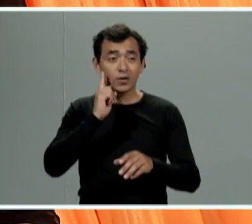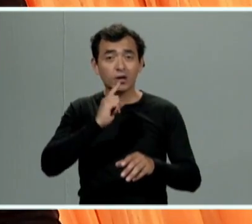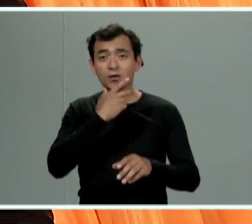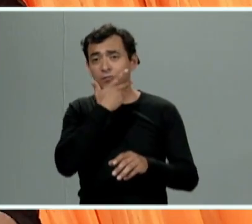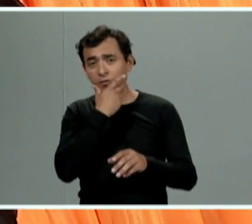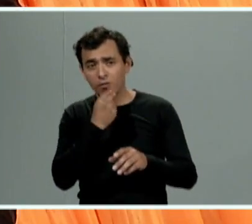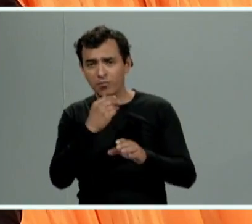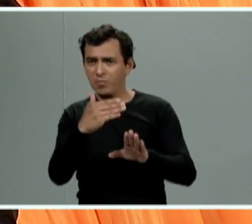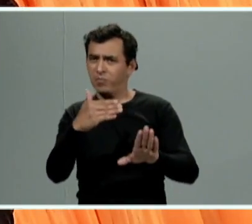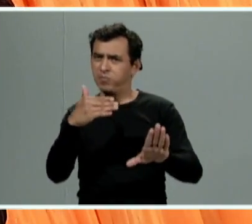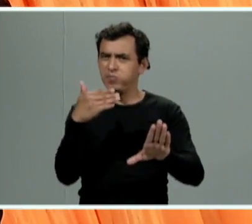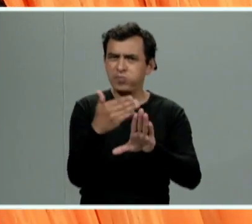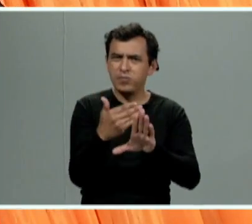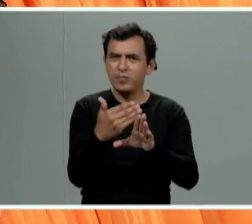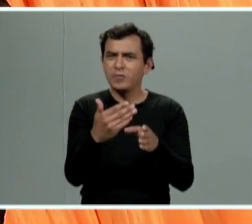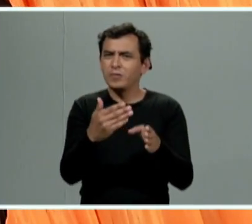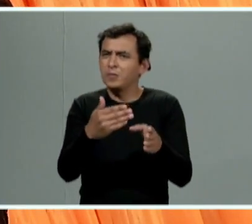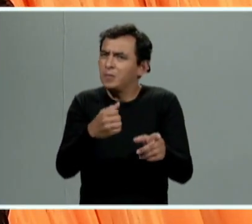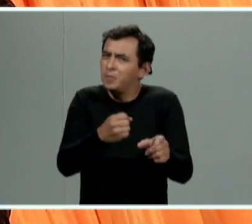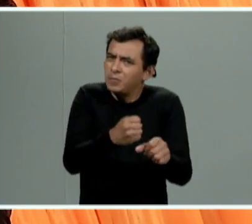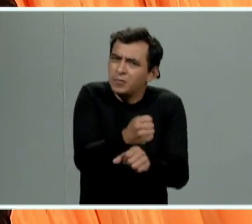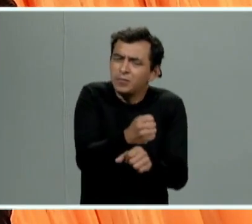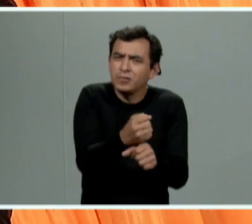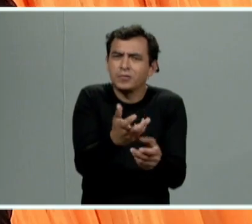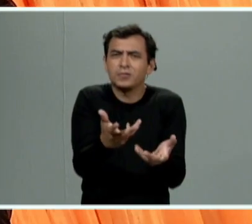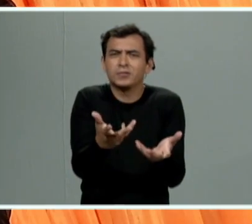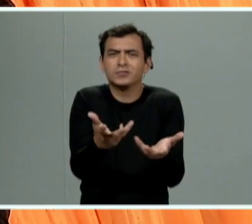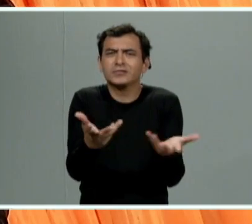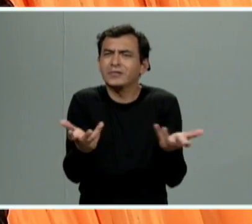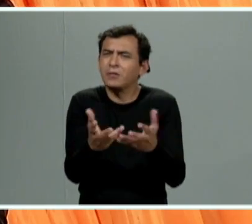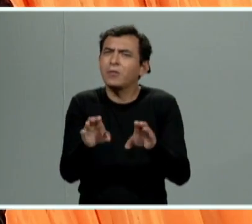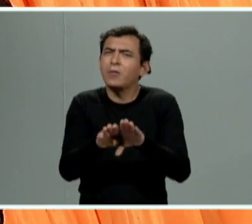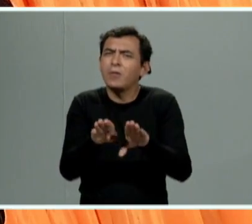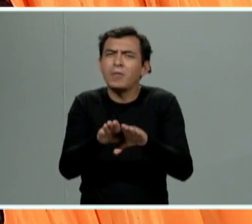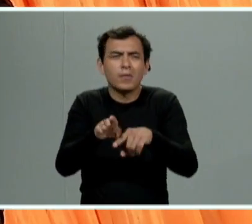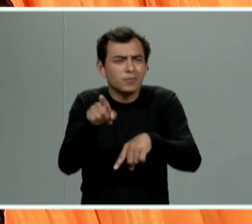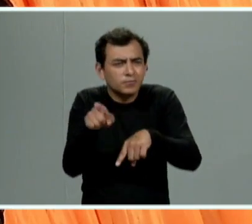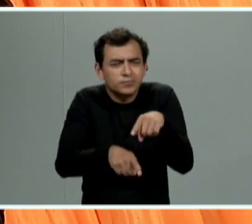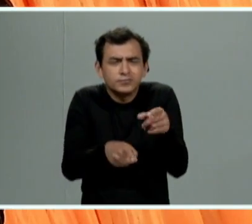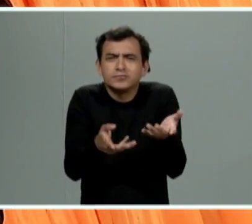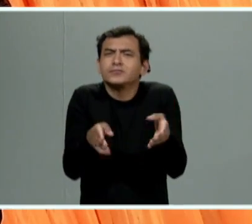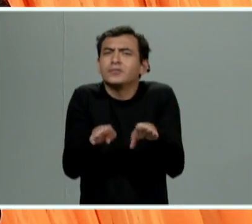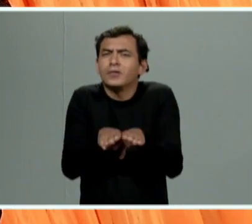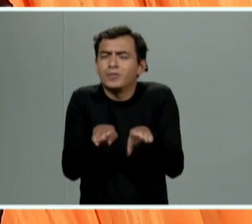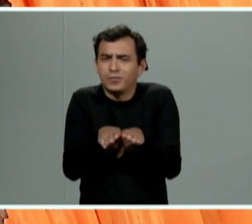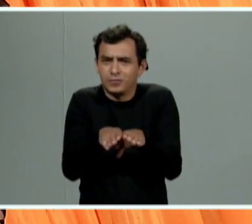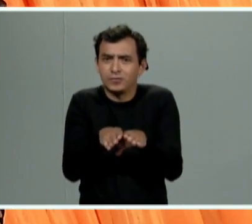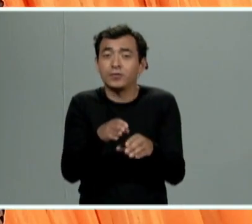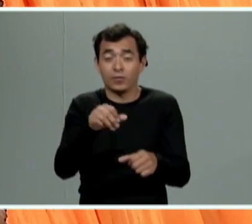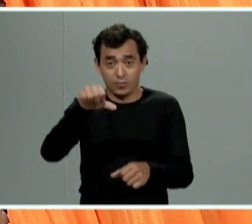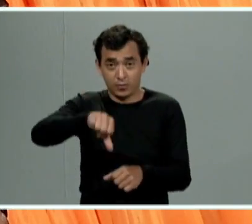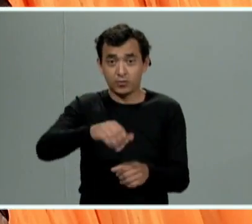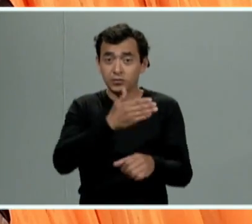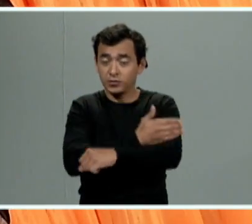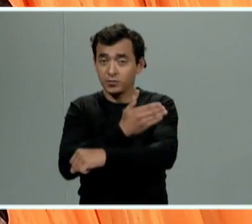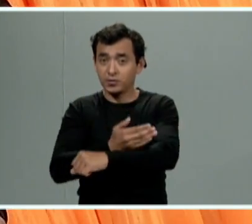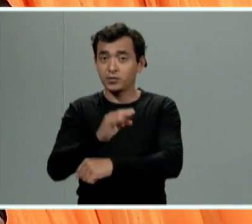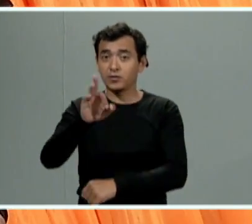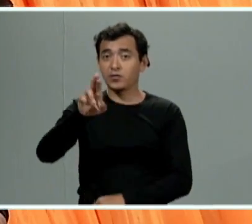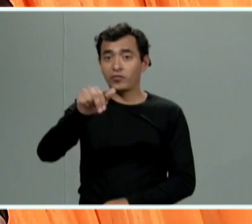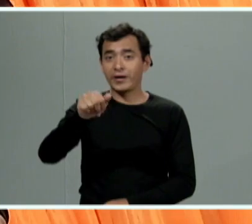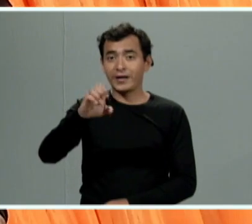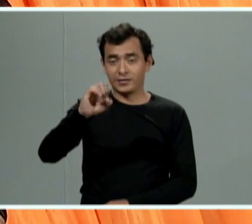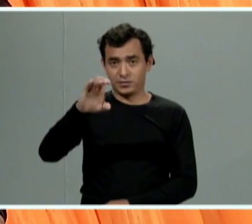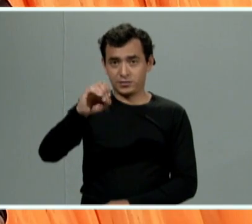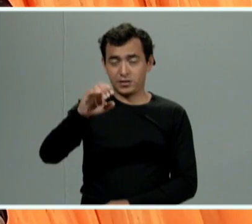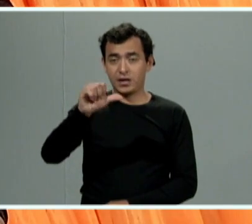de qué manera podemos erradicarla o tratar o hacer conciencia bueno el día de hoy nos está acompañando francisca costa pérez fiscal auxiliar